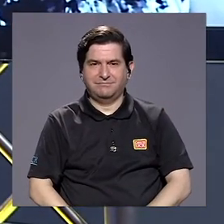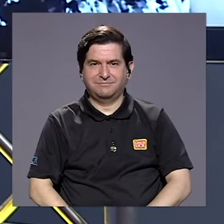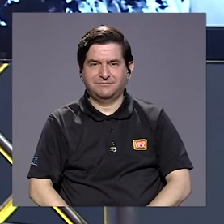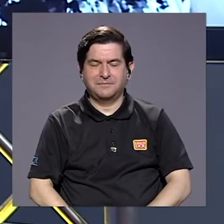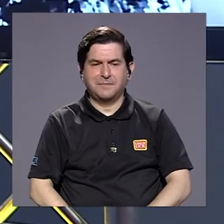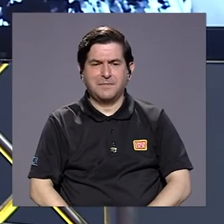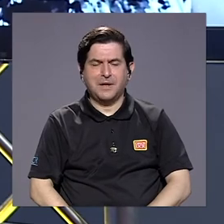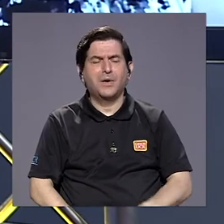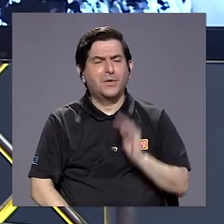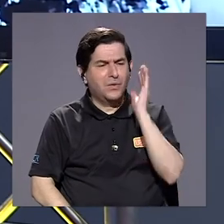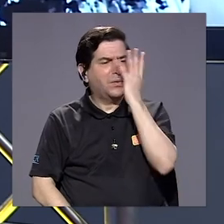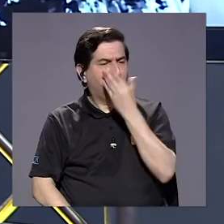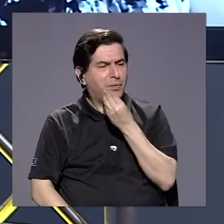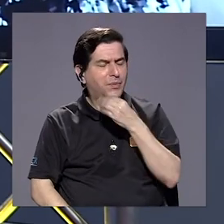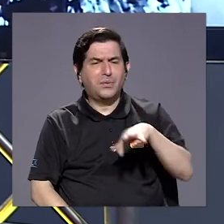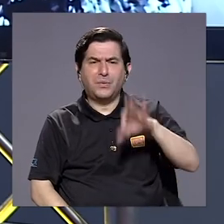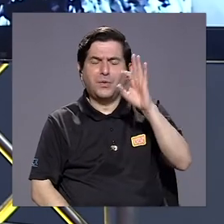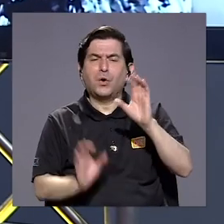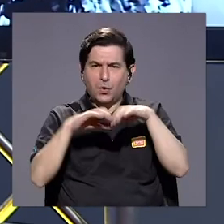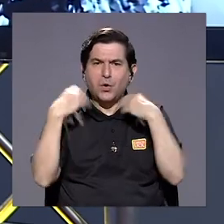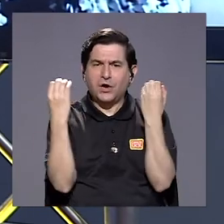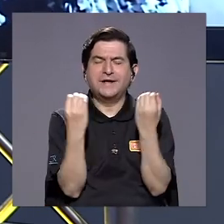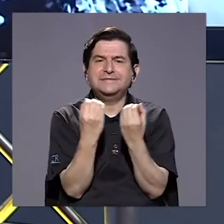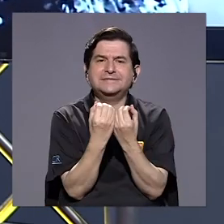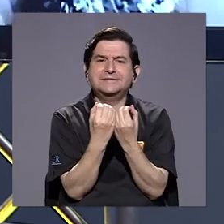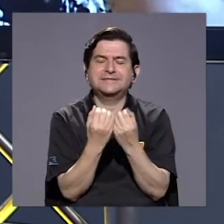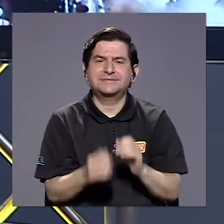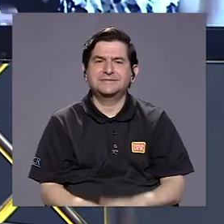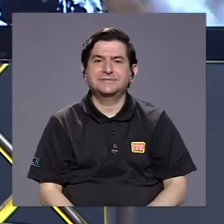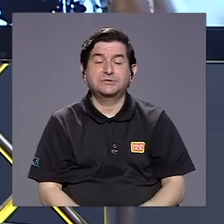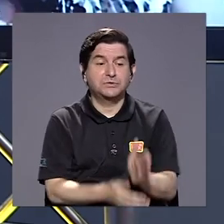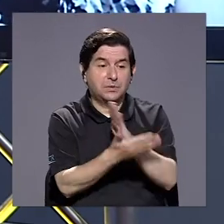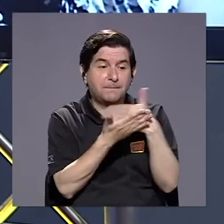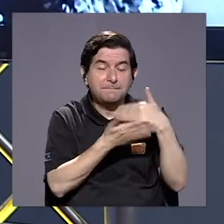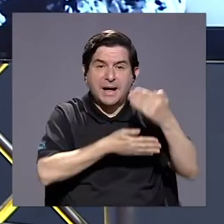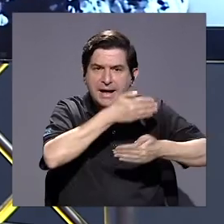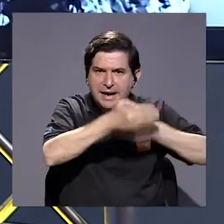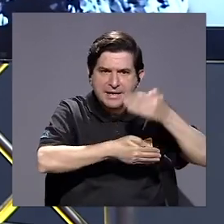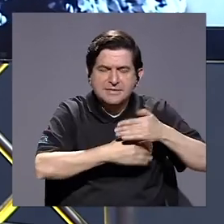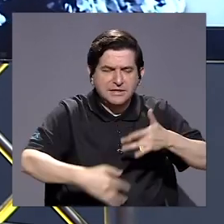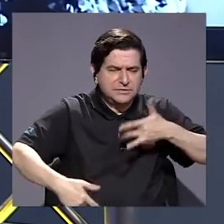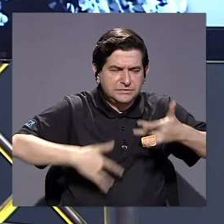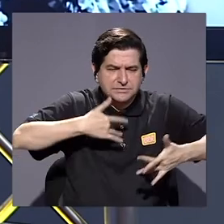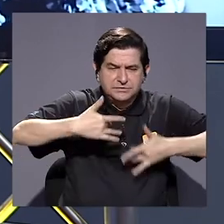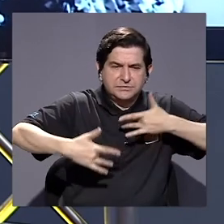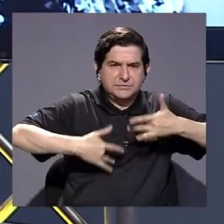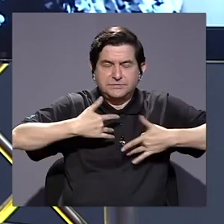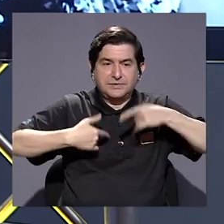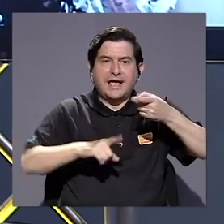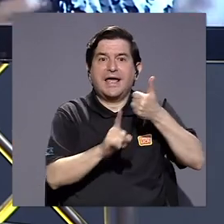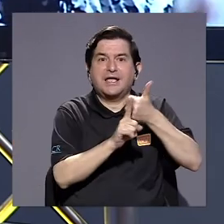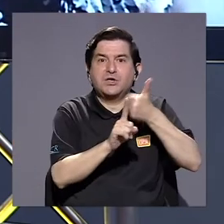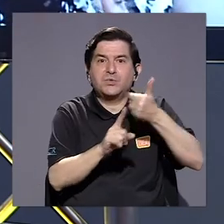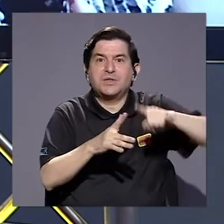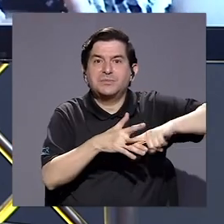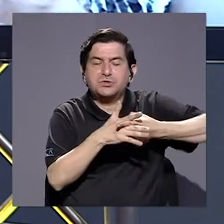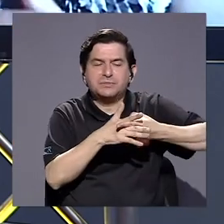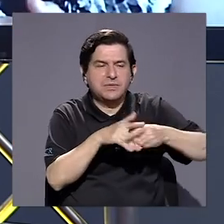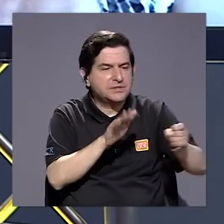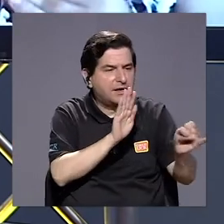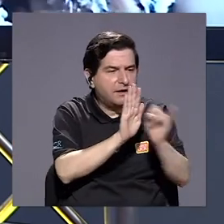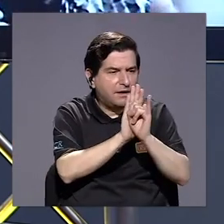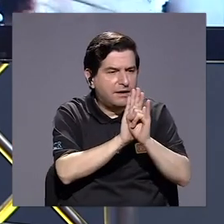Ha sido muy bonito encontrar organizaciones que como parte del proceso de sensibilización ellas mismas empiezan a